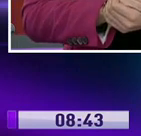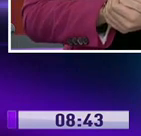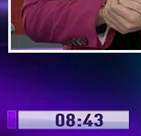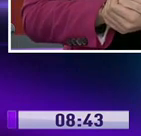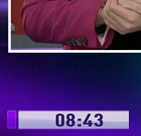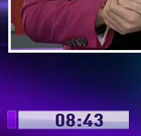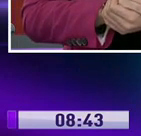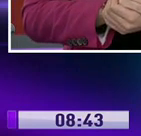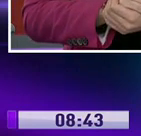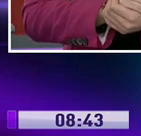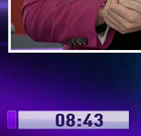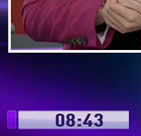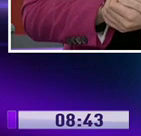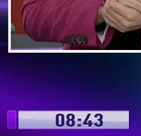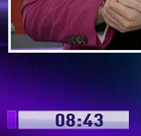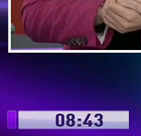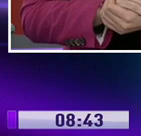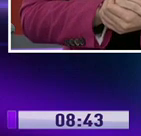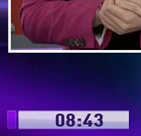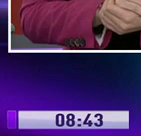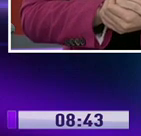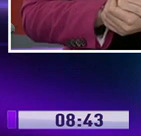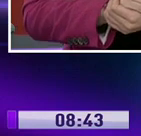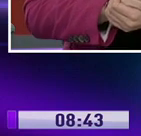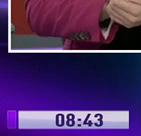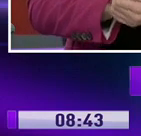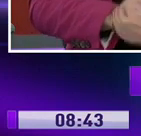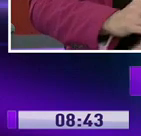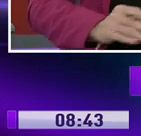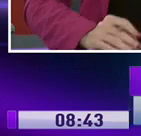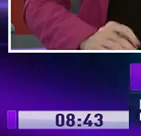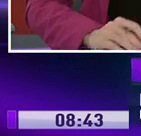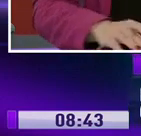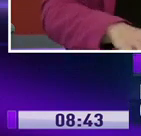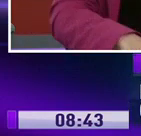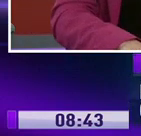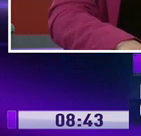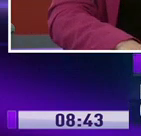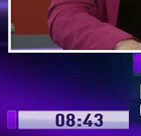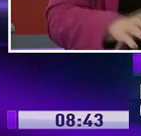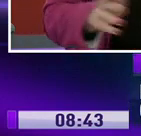bueno, varios días todavía para poder cumplir una cuarentena de la primera